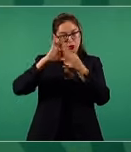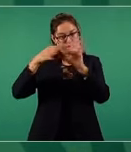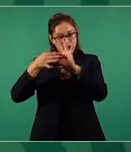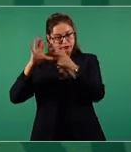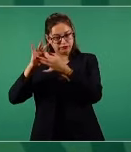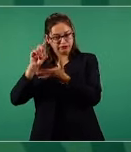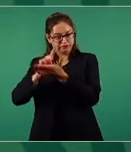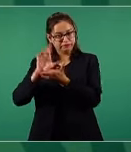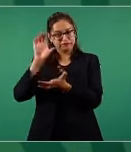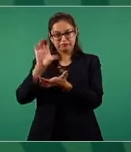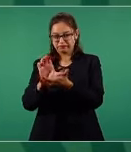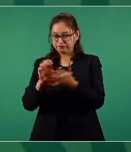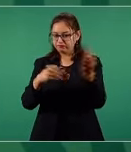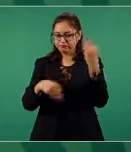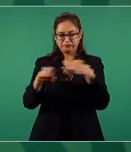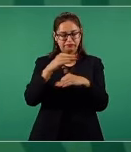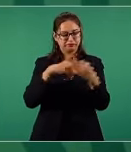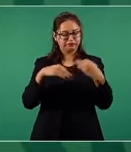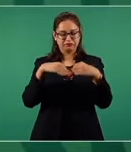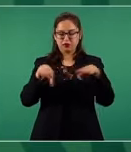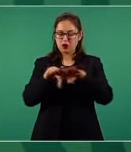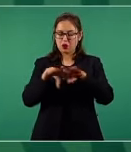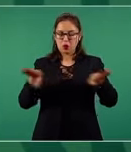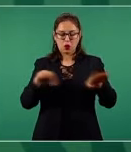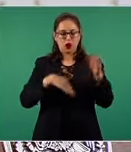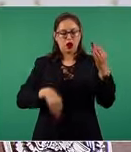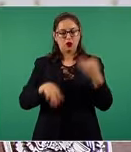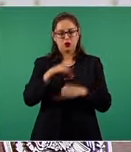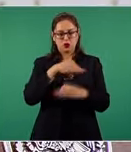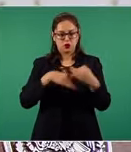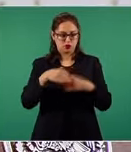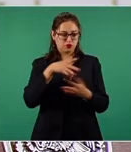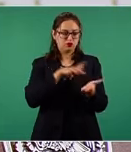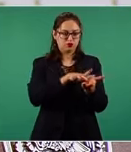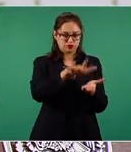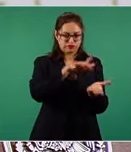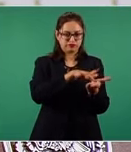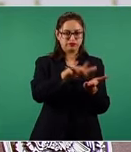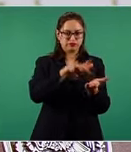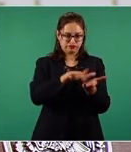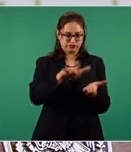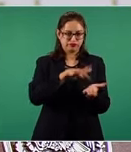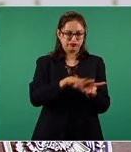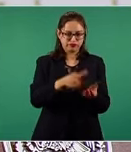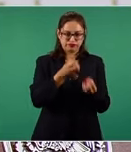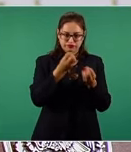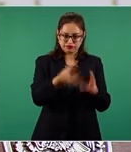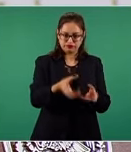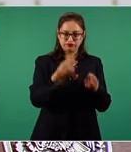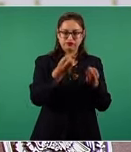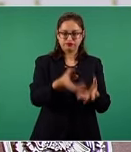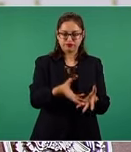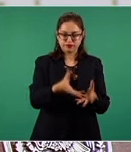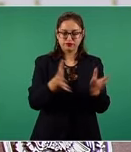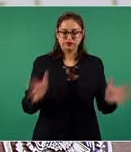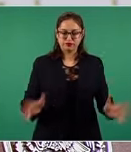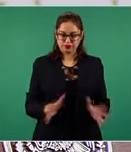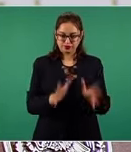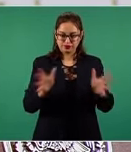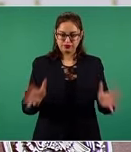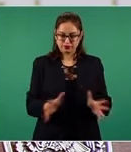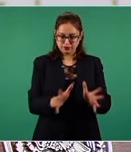Todos los deportistas van a recibir un apoyo, un estímulo,